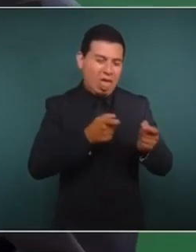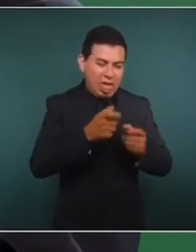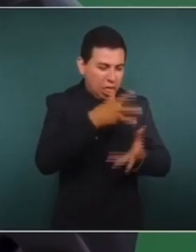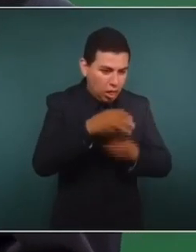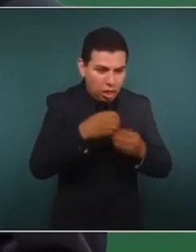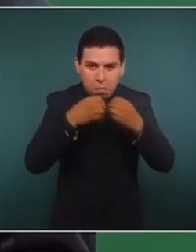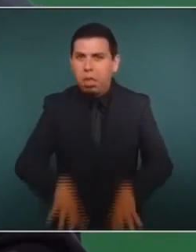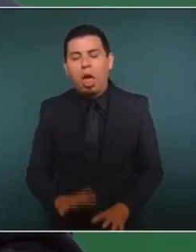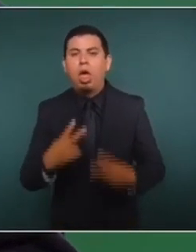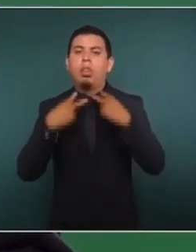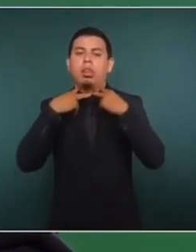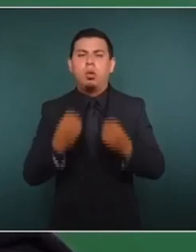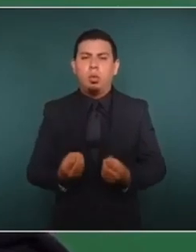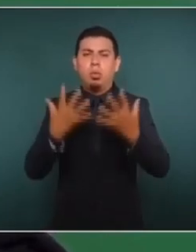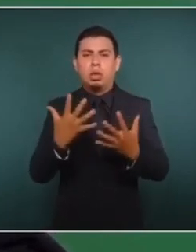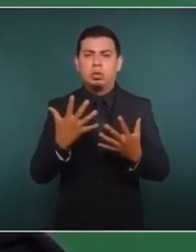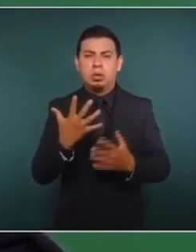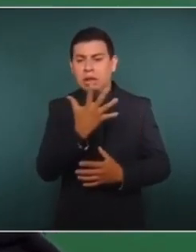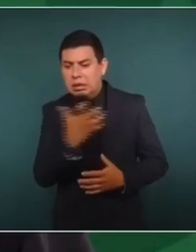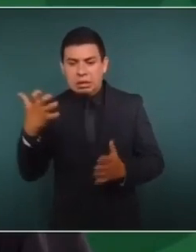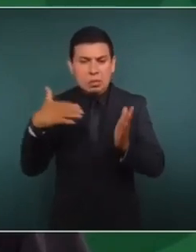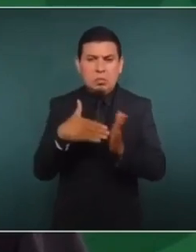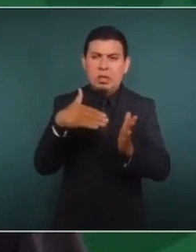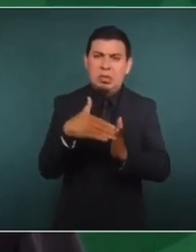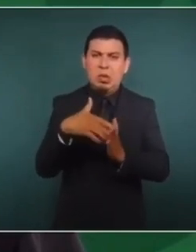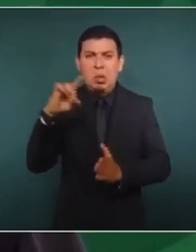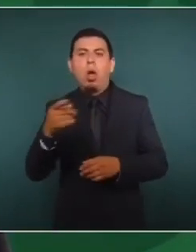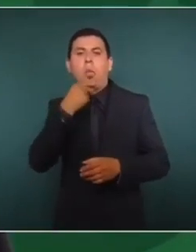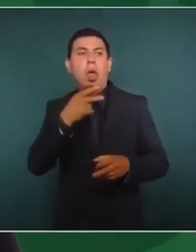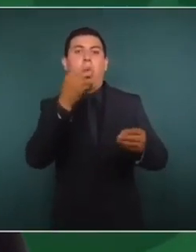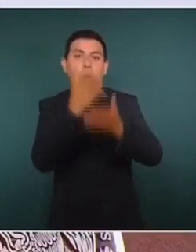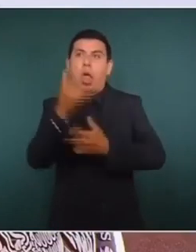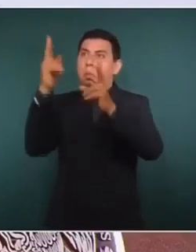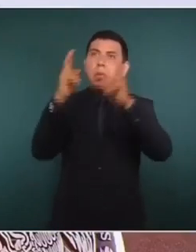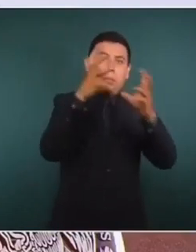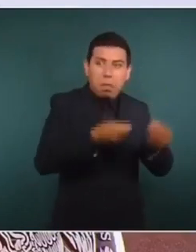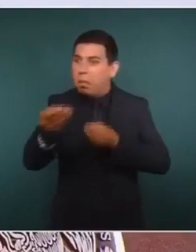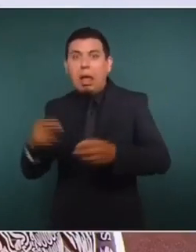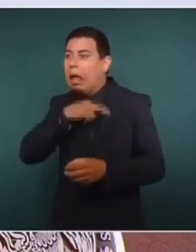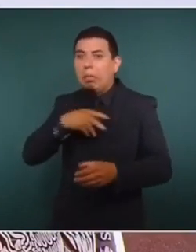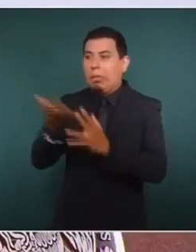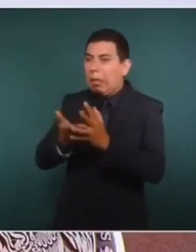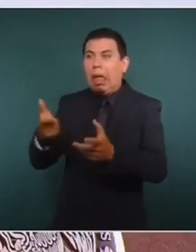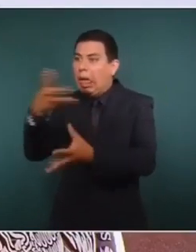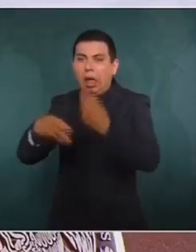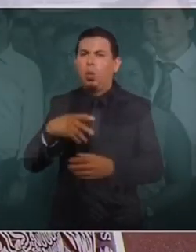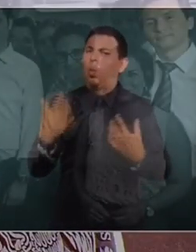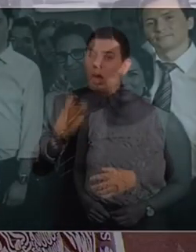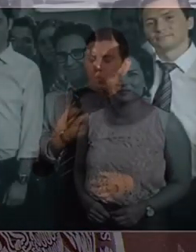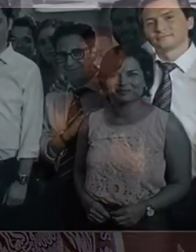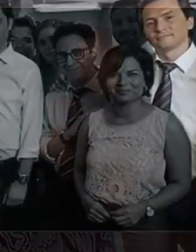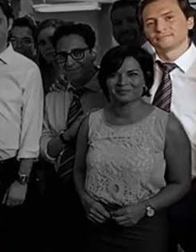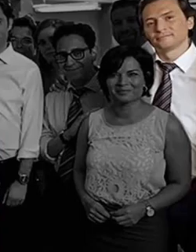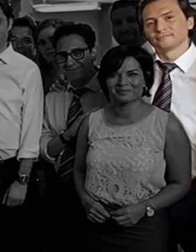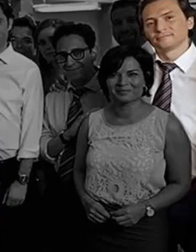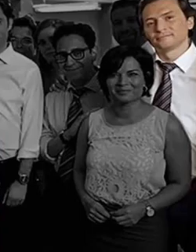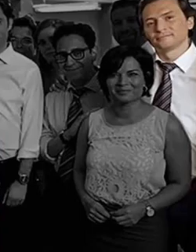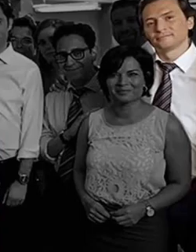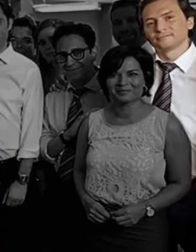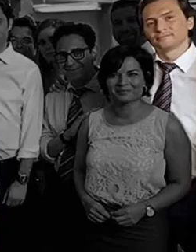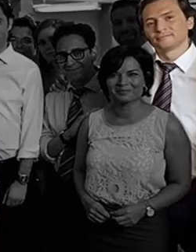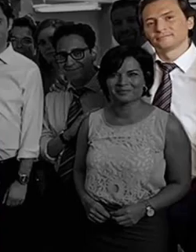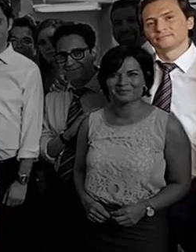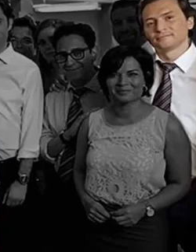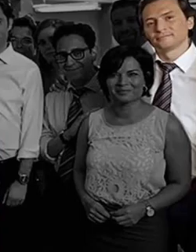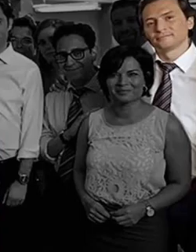alrededor de 500 millones de dólares. Entonces, sí es un asunto que amerita que